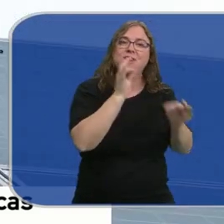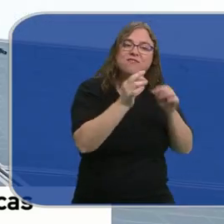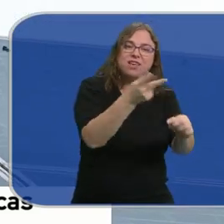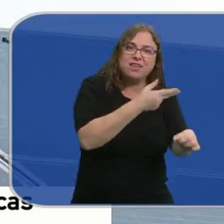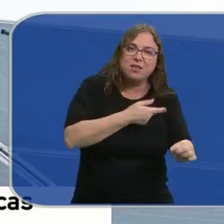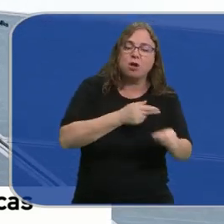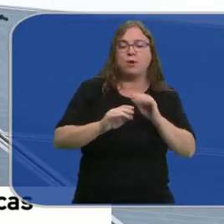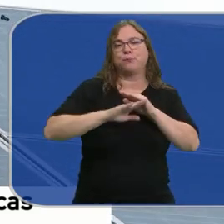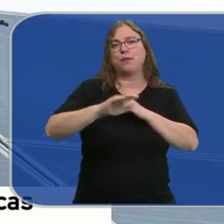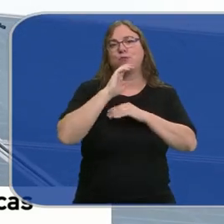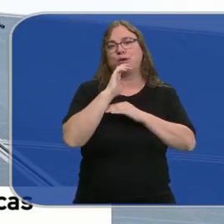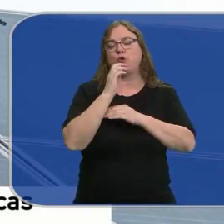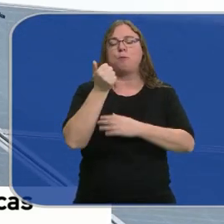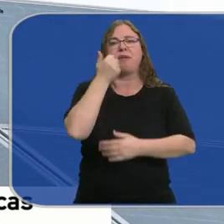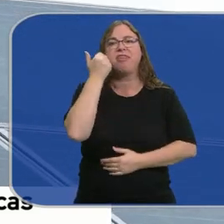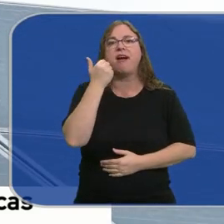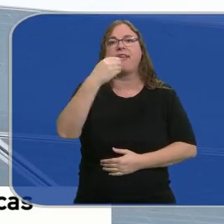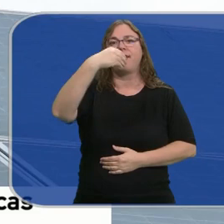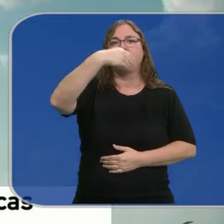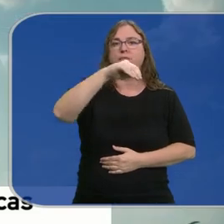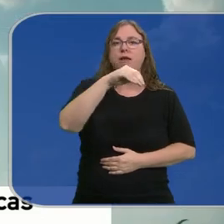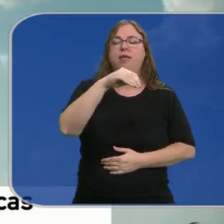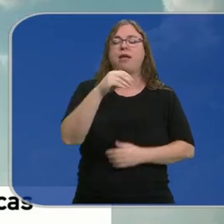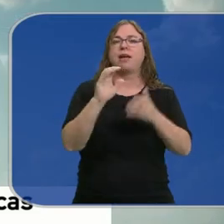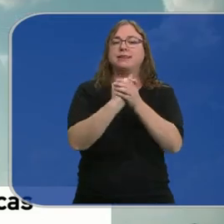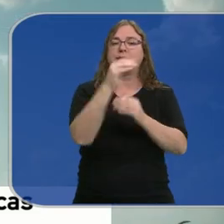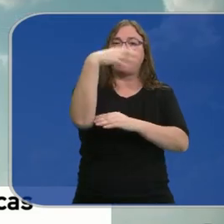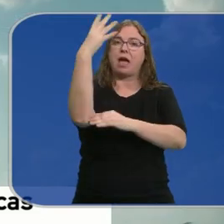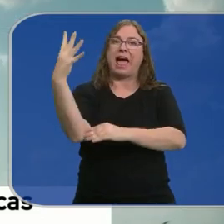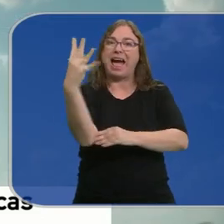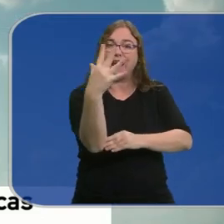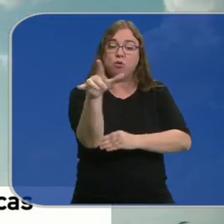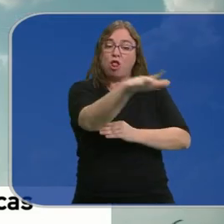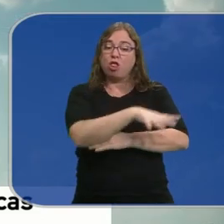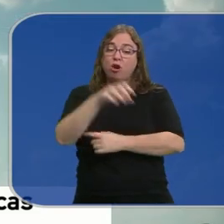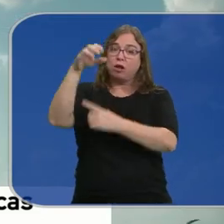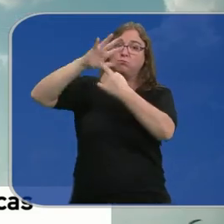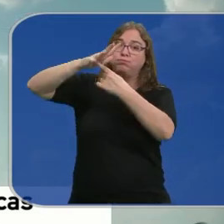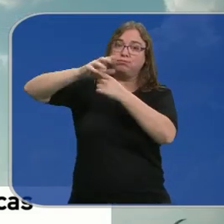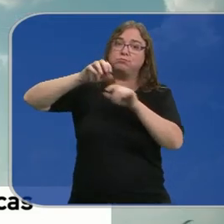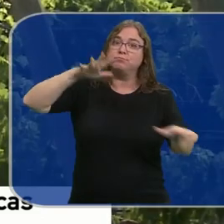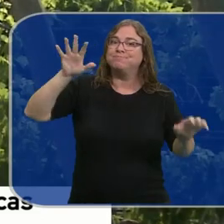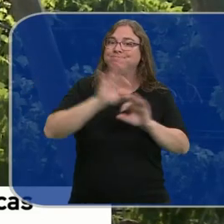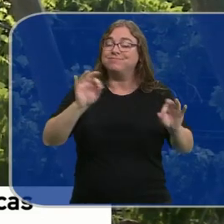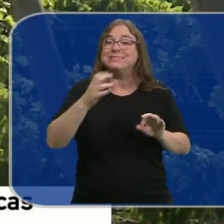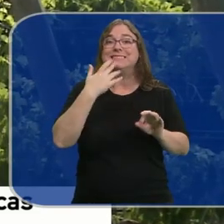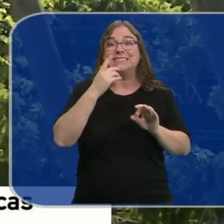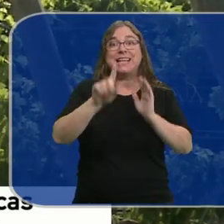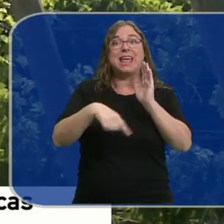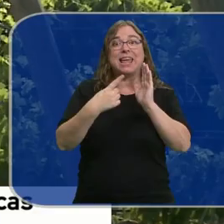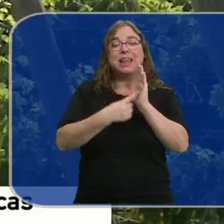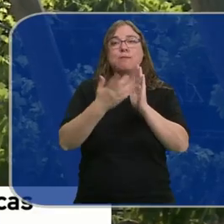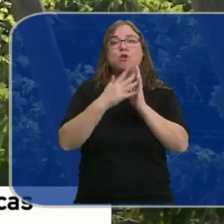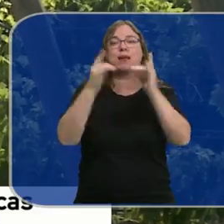cultivos permanentes como la manzana, la pera o la castaña. También cuando se modifique el decreto, las líneas eléctricas de evacuación que atraviesen